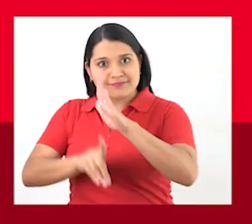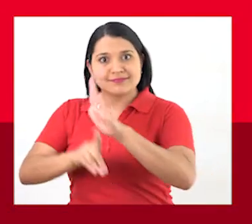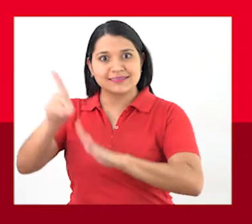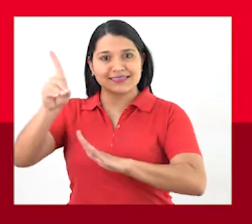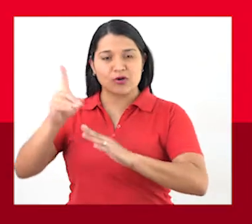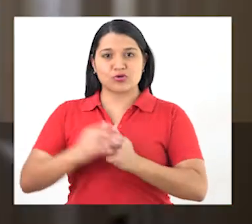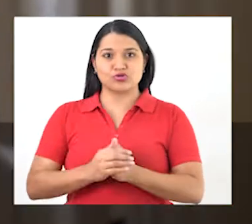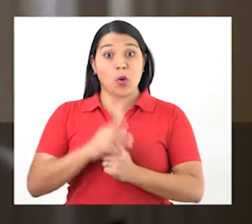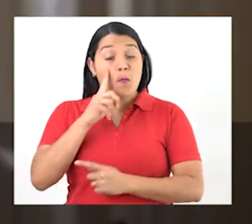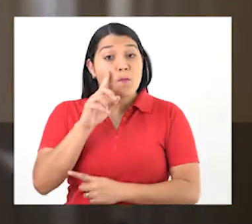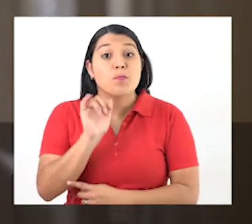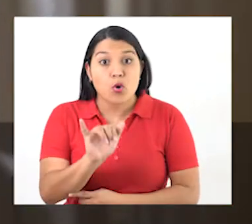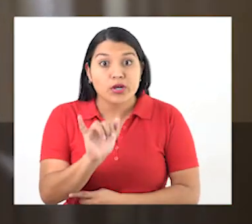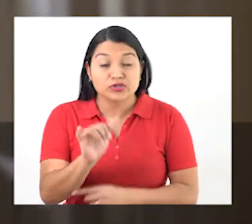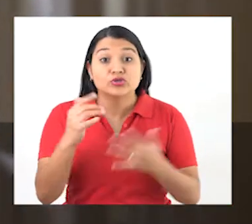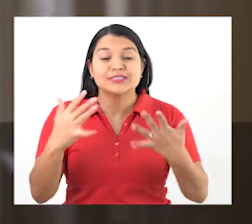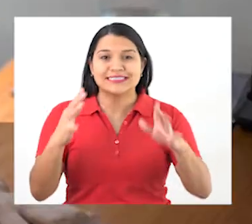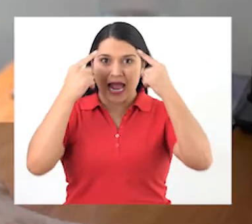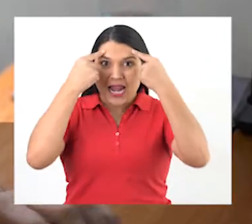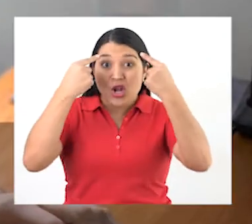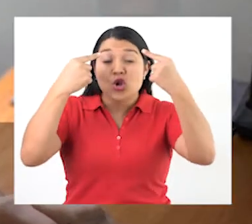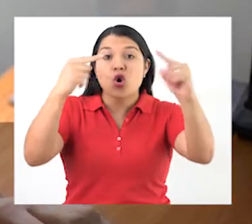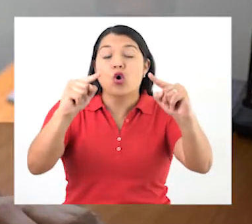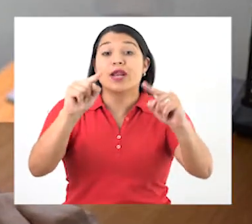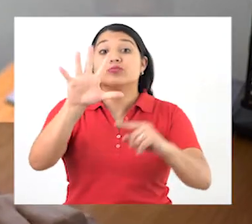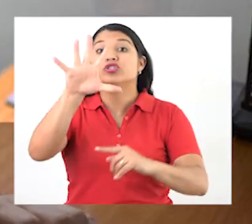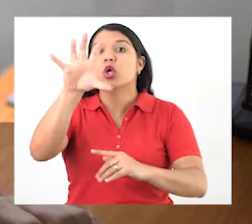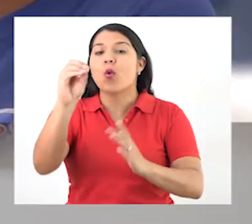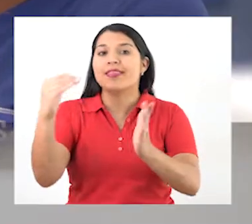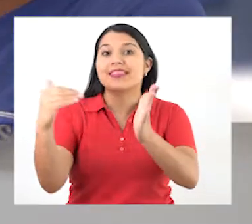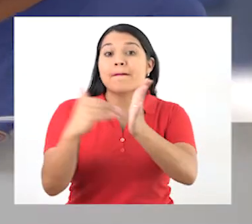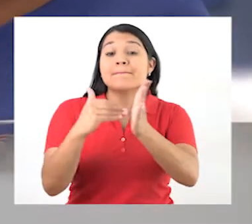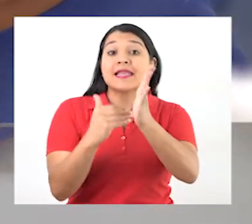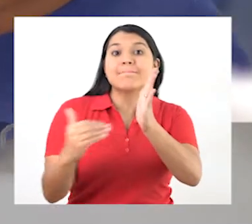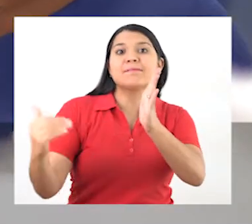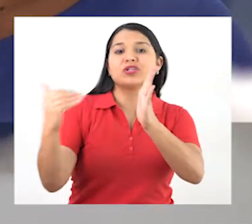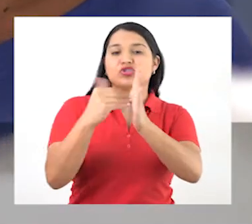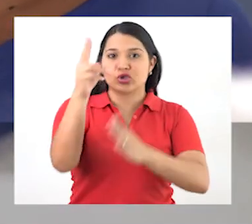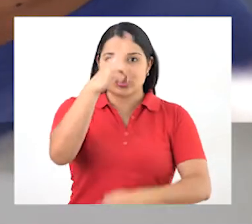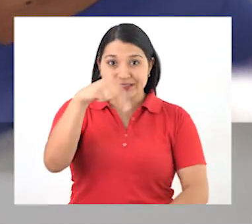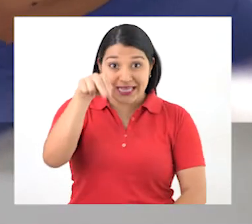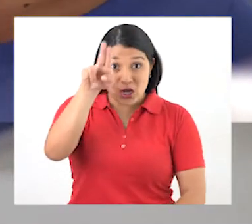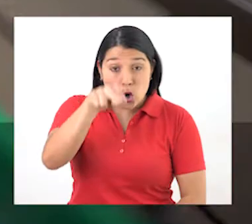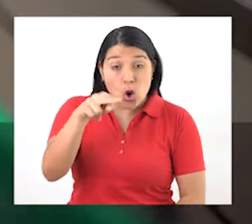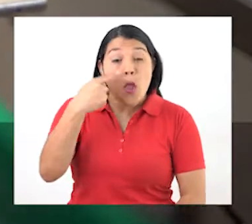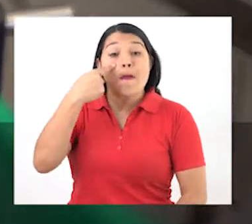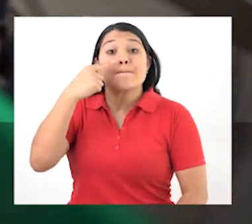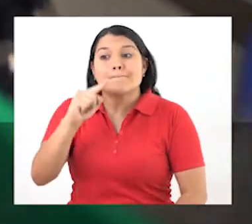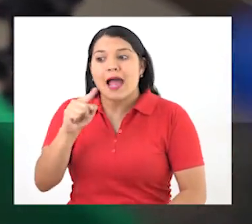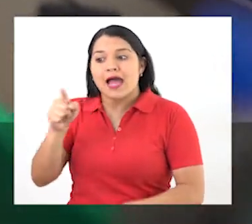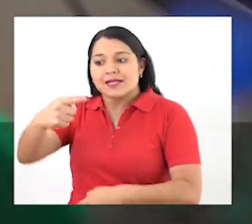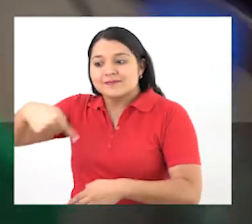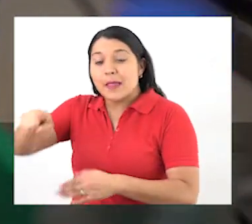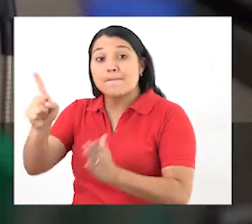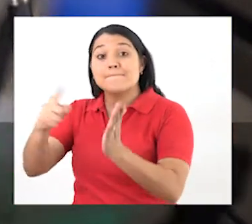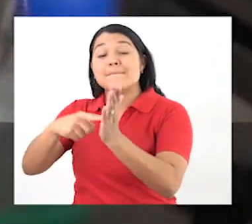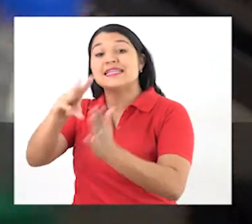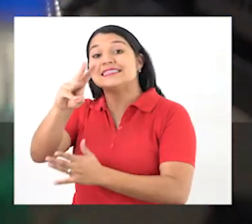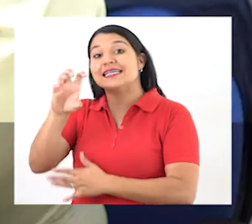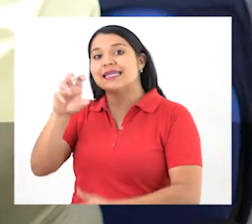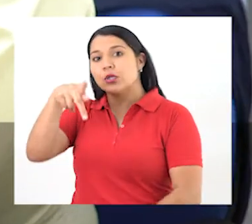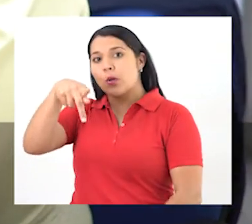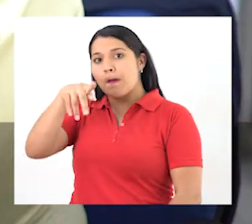desarrollo. Gracias a esto, se han colocado más de 50.000 millones de colones a más de 2.900